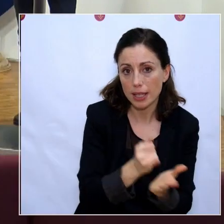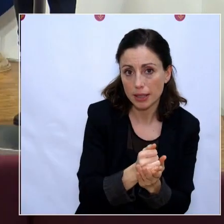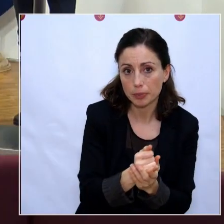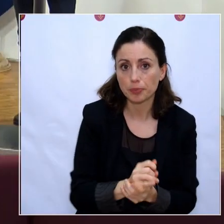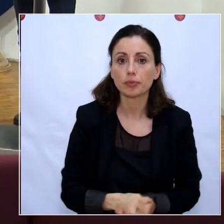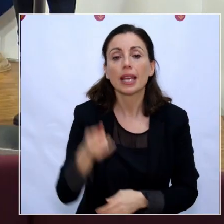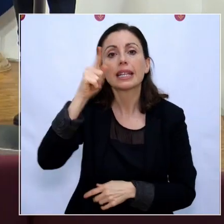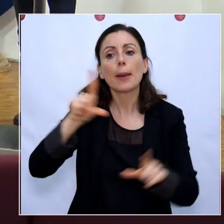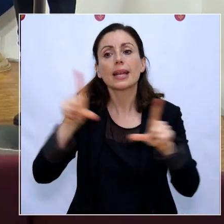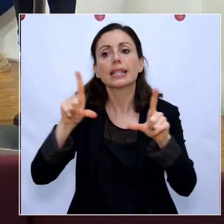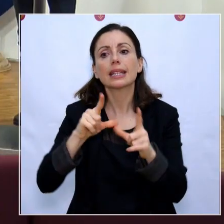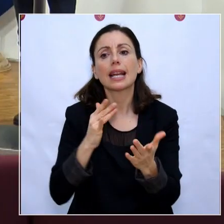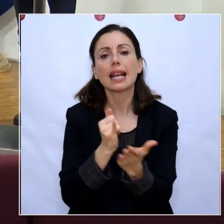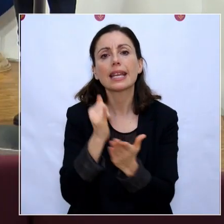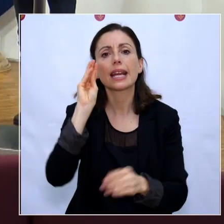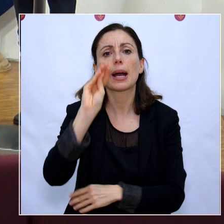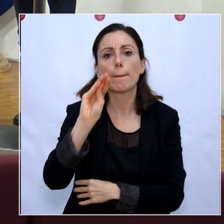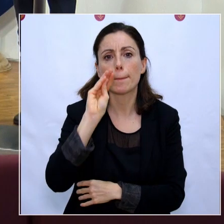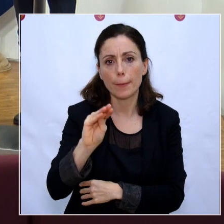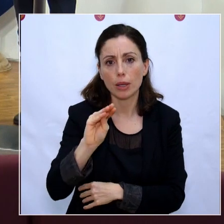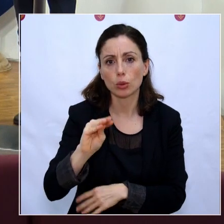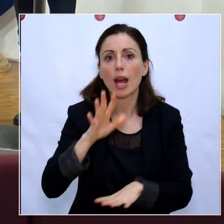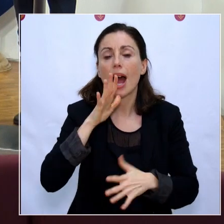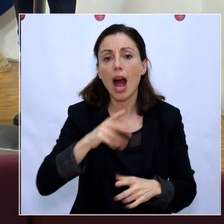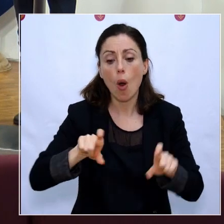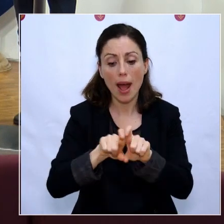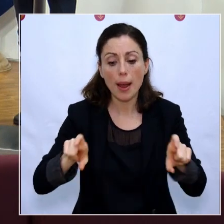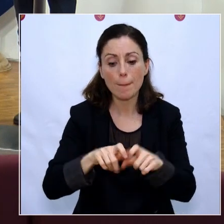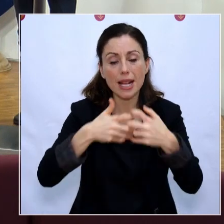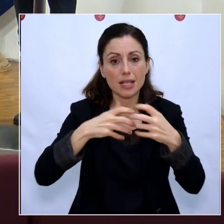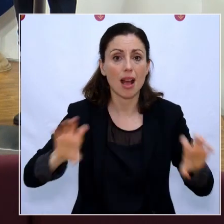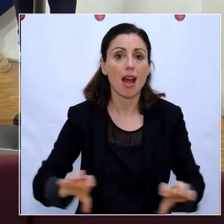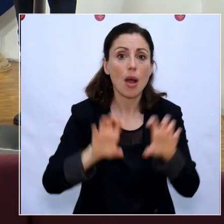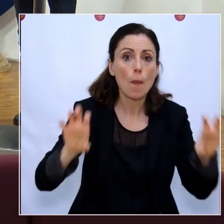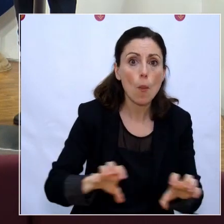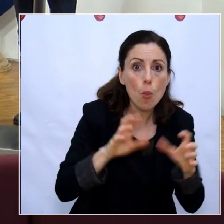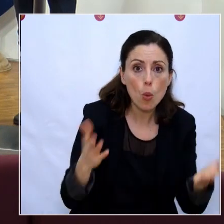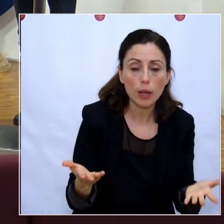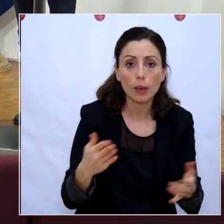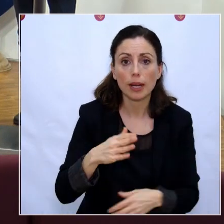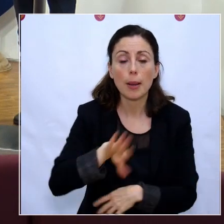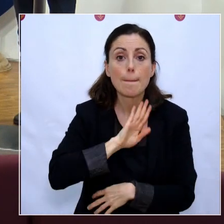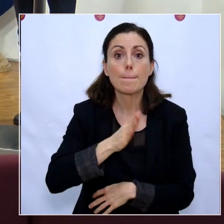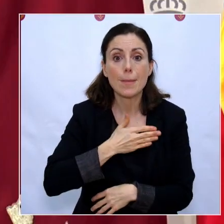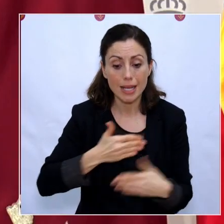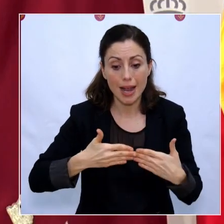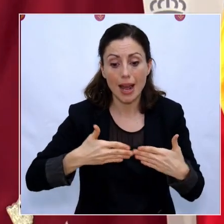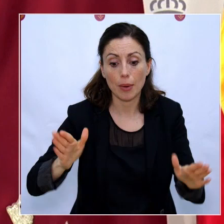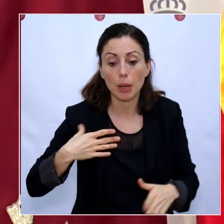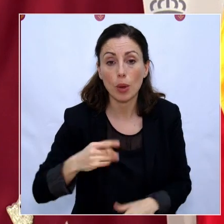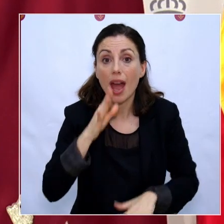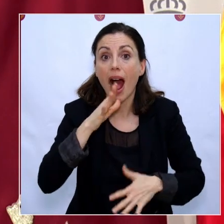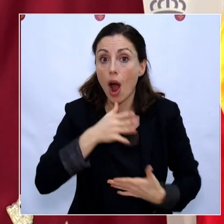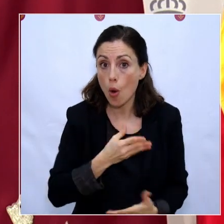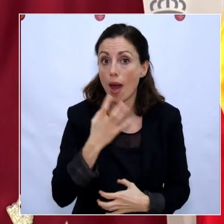Teleyekla plantean si las empresas del mueble que están en estos momentos haciendo mascarillas pueden abrir mañana sin problemas. Pues no puedo